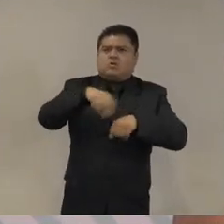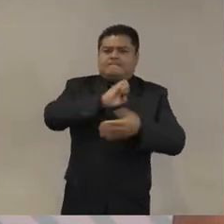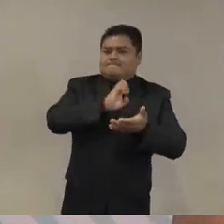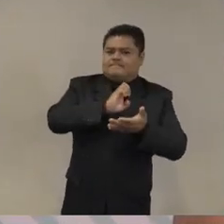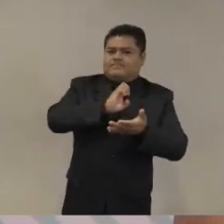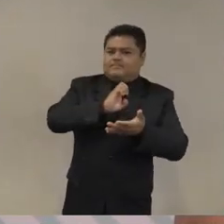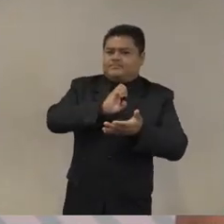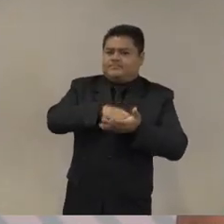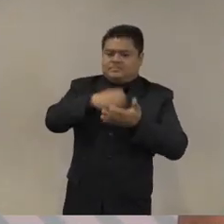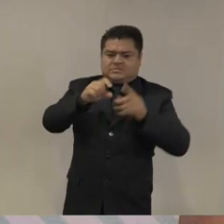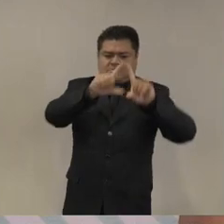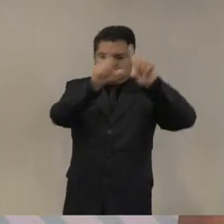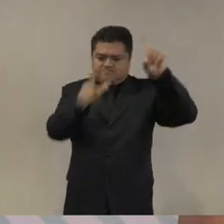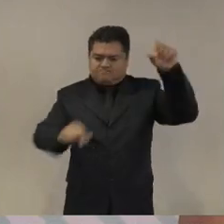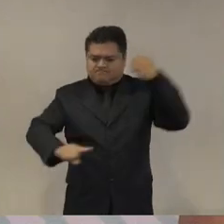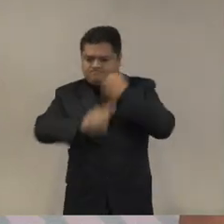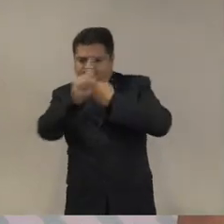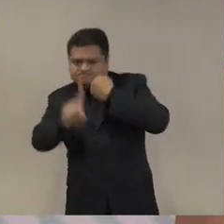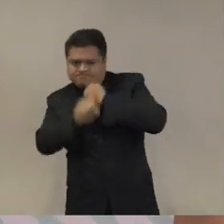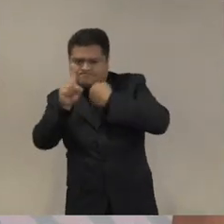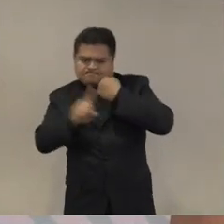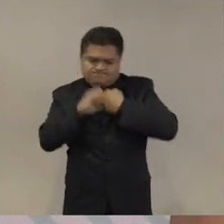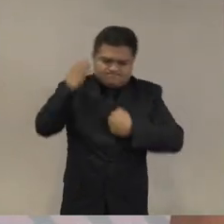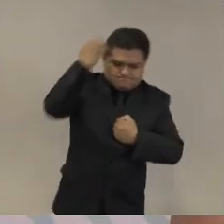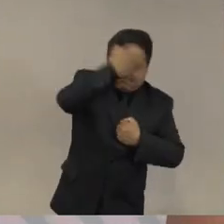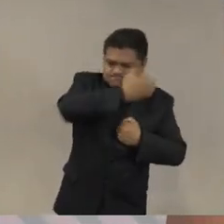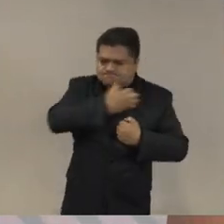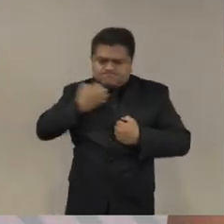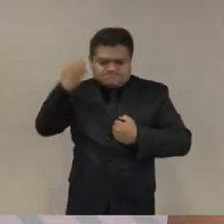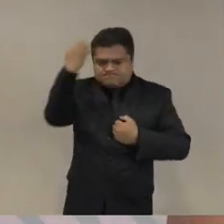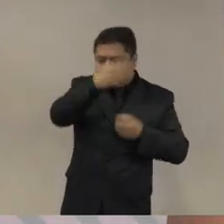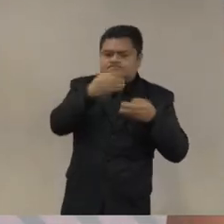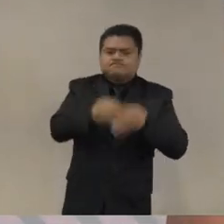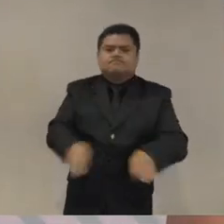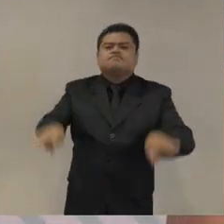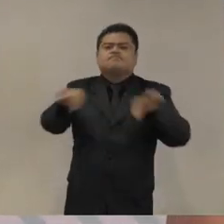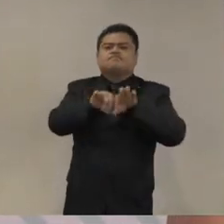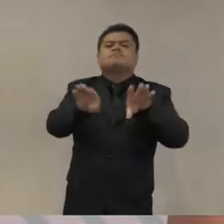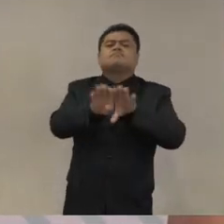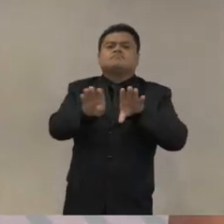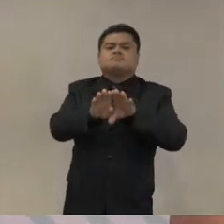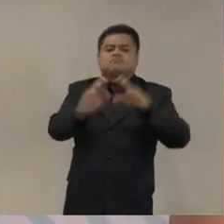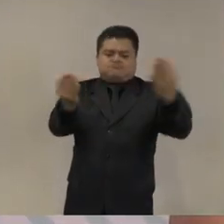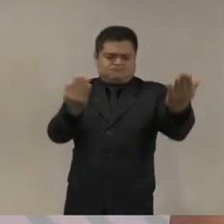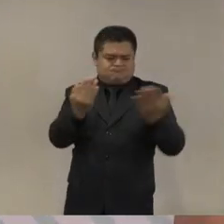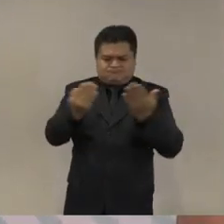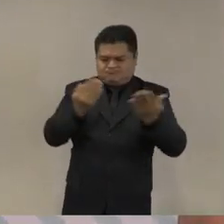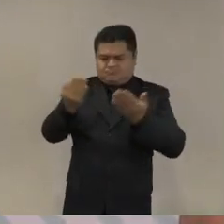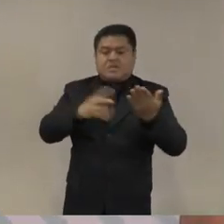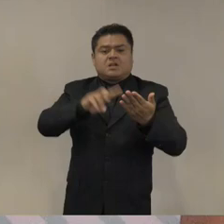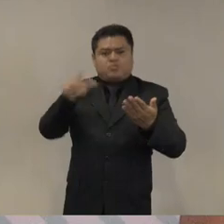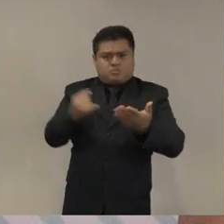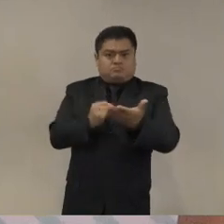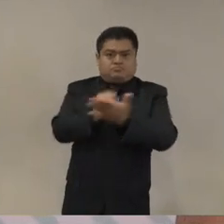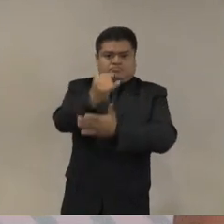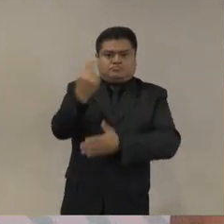niveles de colesterol etcétera pero tarde o temprano hay que tomar una decisión y en este caso